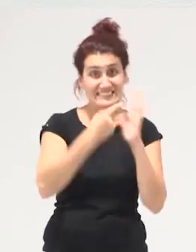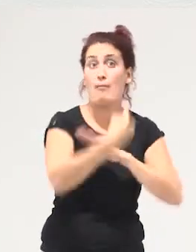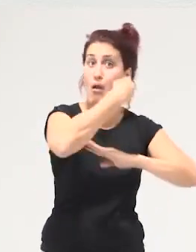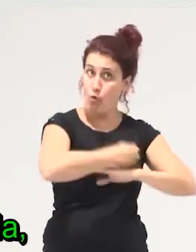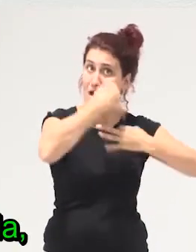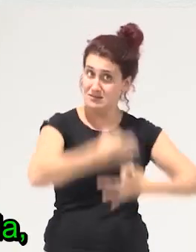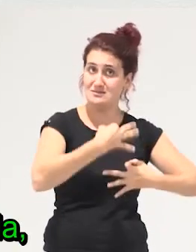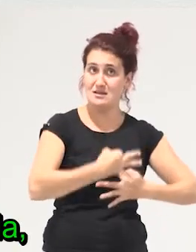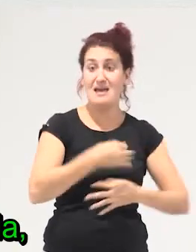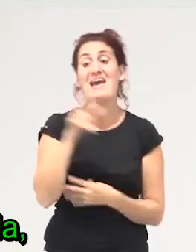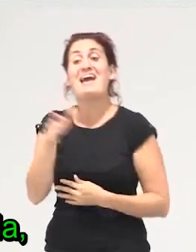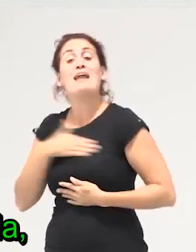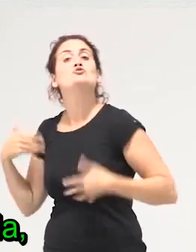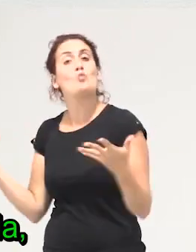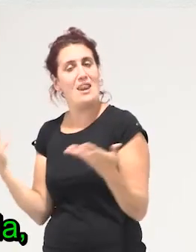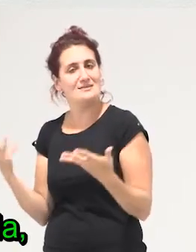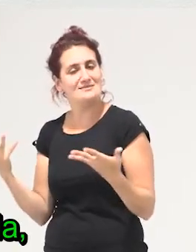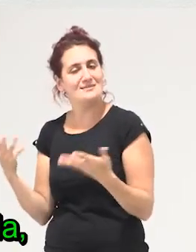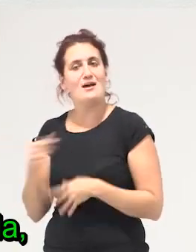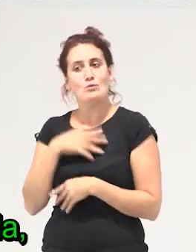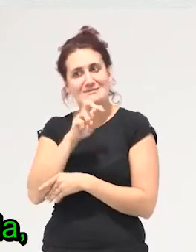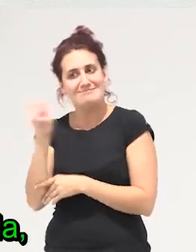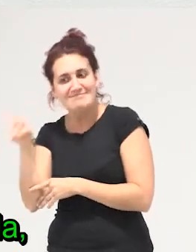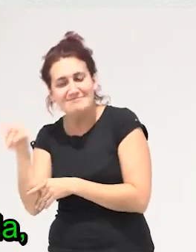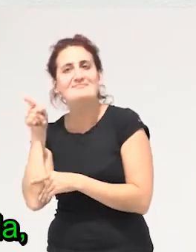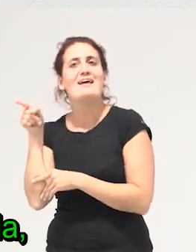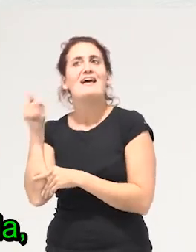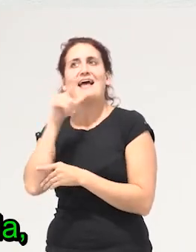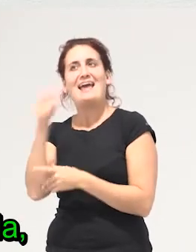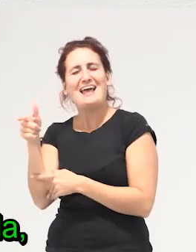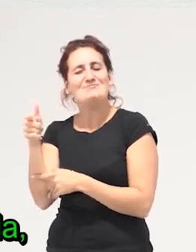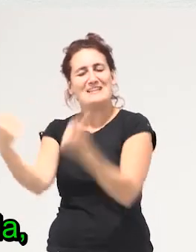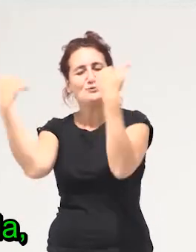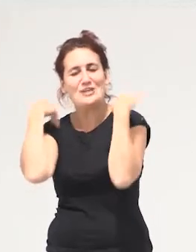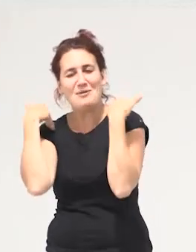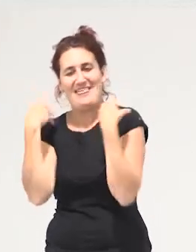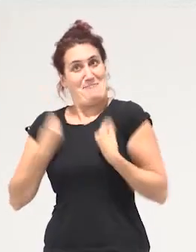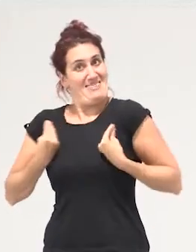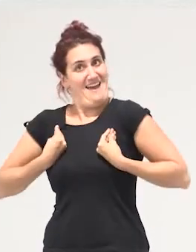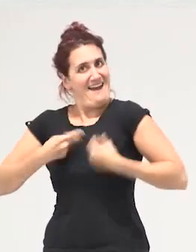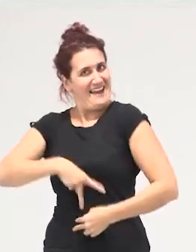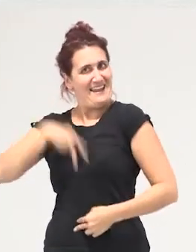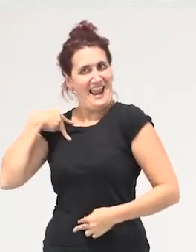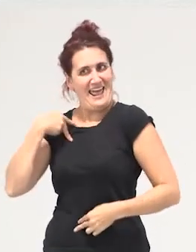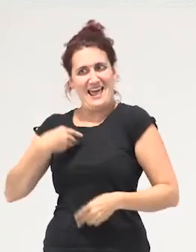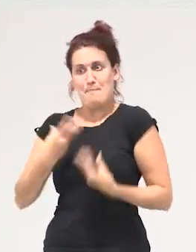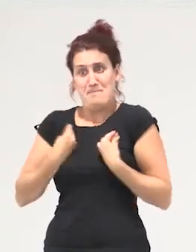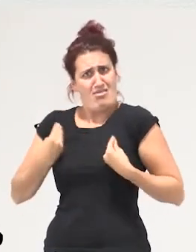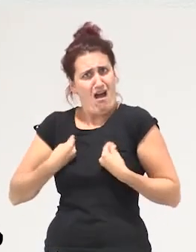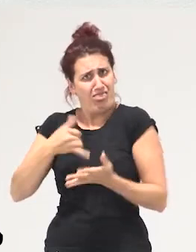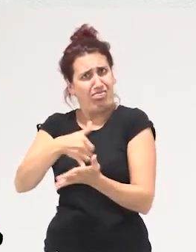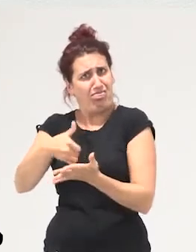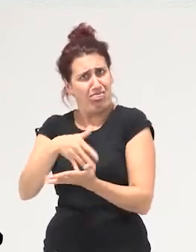a imponer los que querríamos son pues aquellos que son que se hacen cargo de la vida entendiendo que la vida es vulnerable